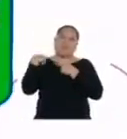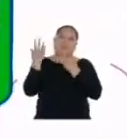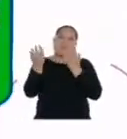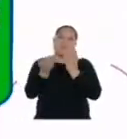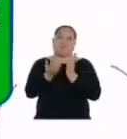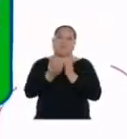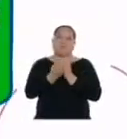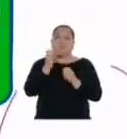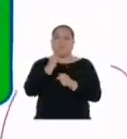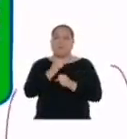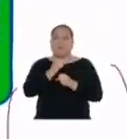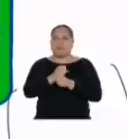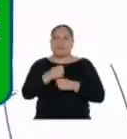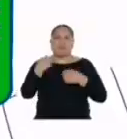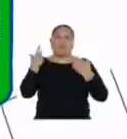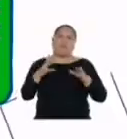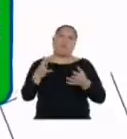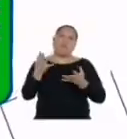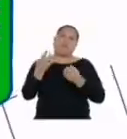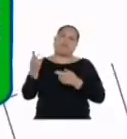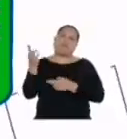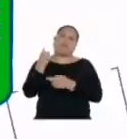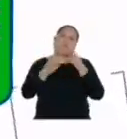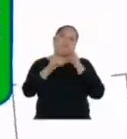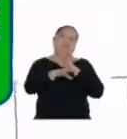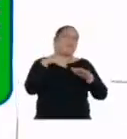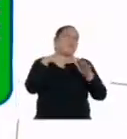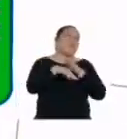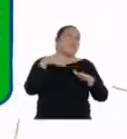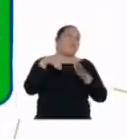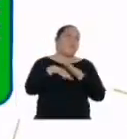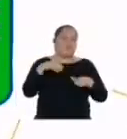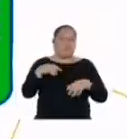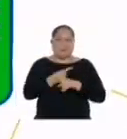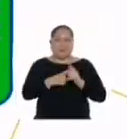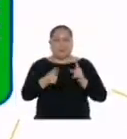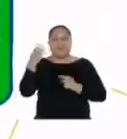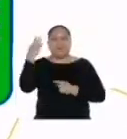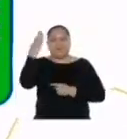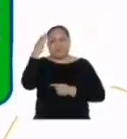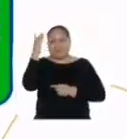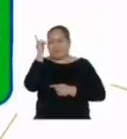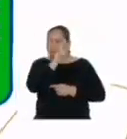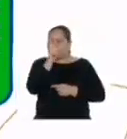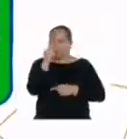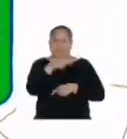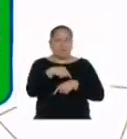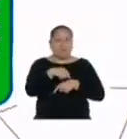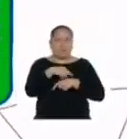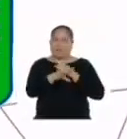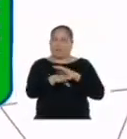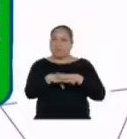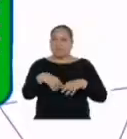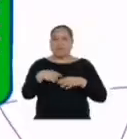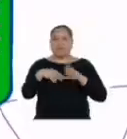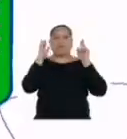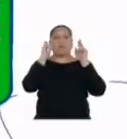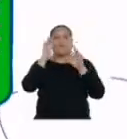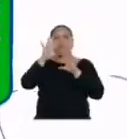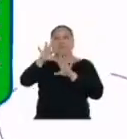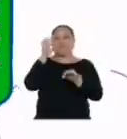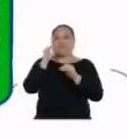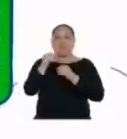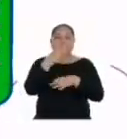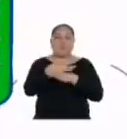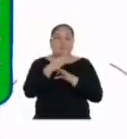colegio y trabajo, ya queremos volver a salir. Pero sabemos que no es momento aún. Espero que encontremos una